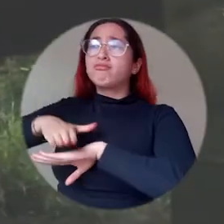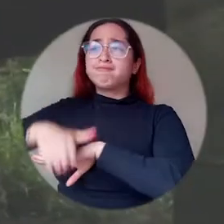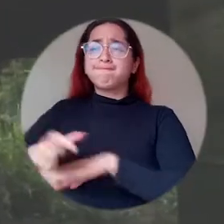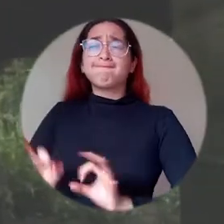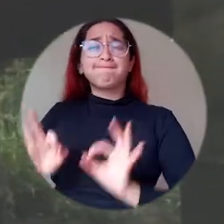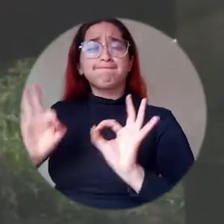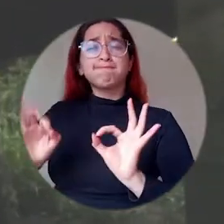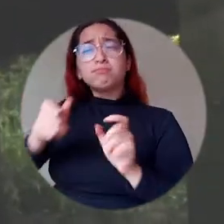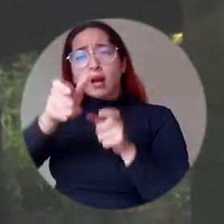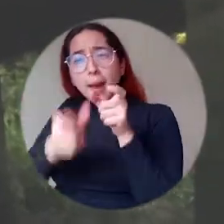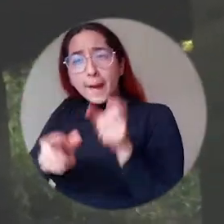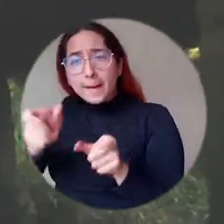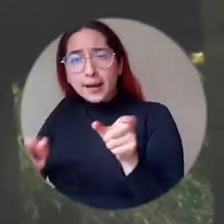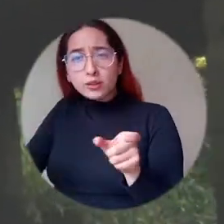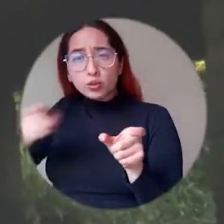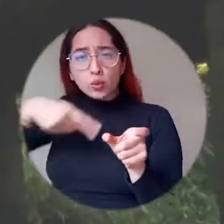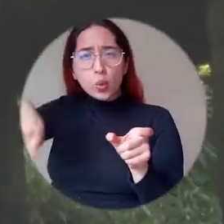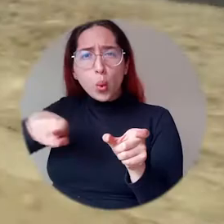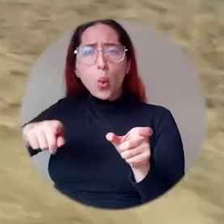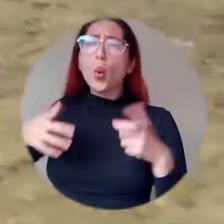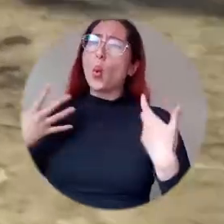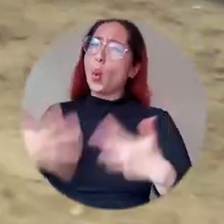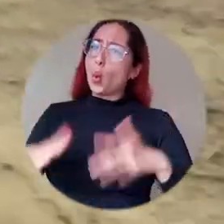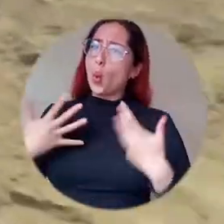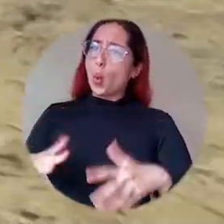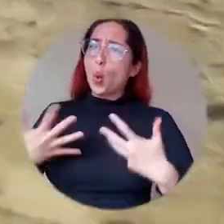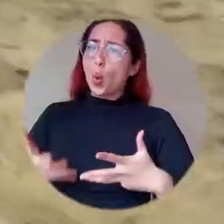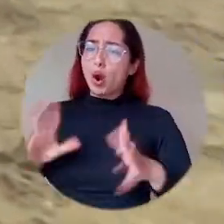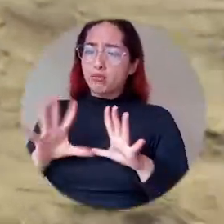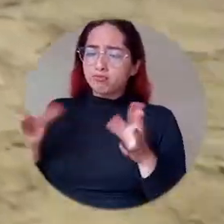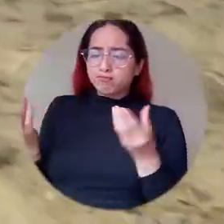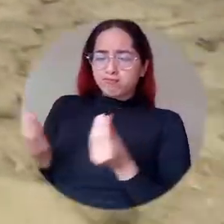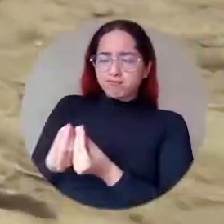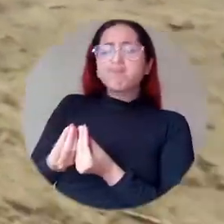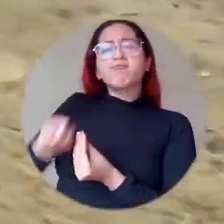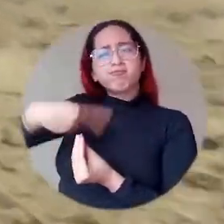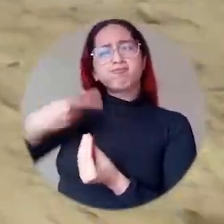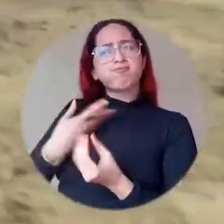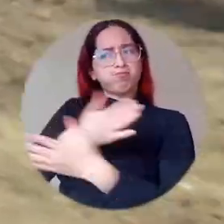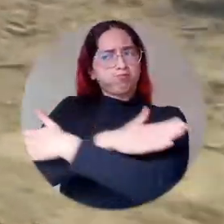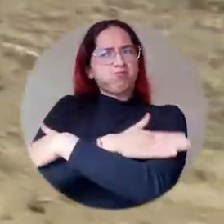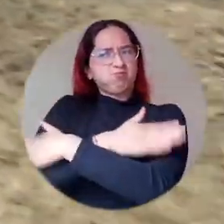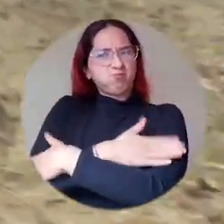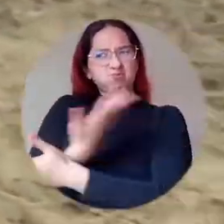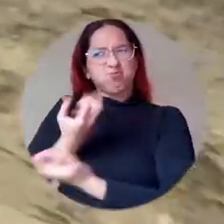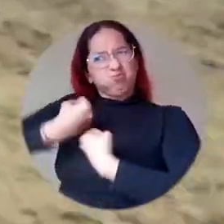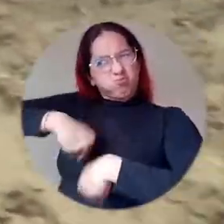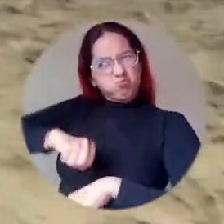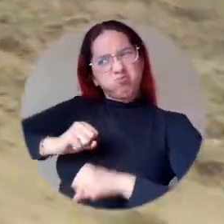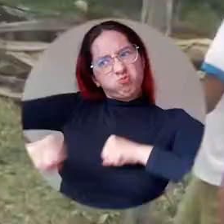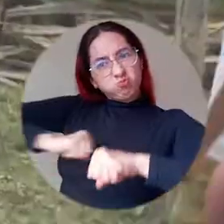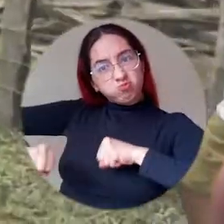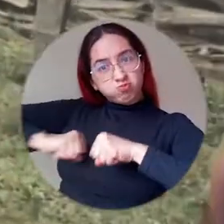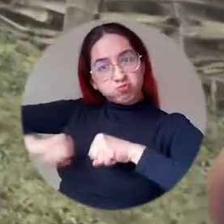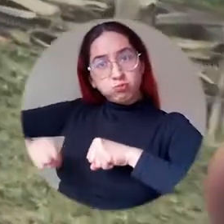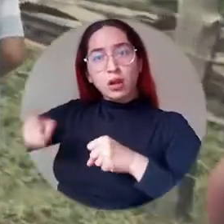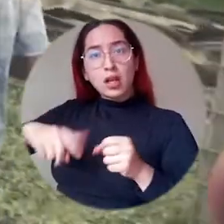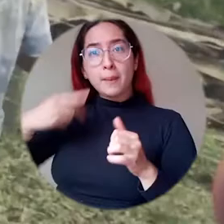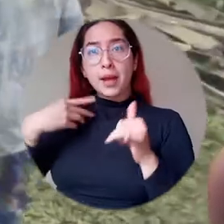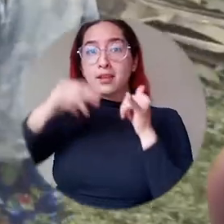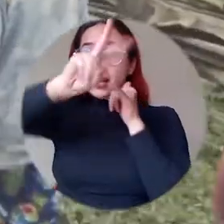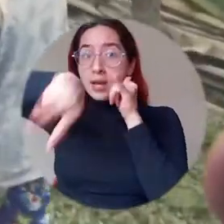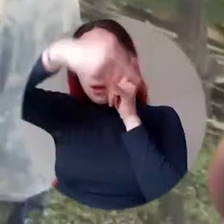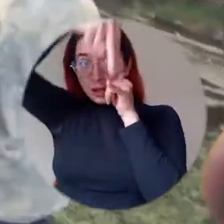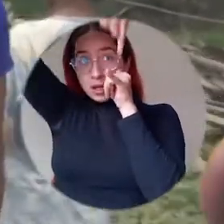de personas con un equipo multidisciplinar, tanto